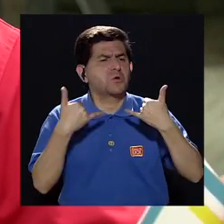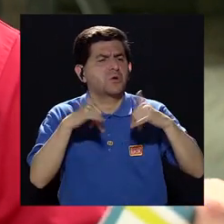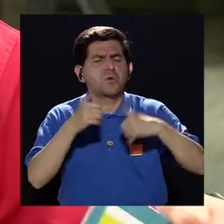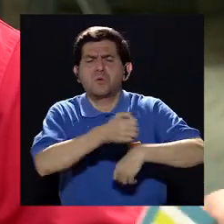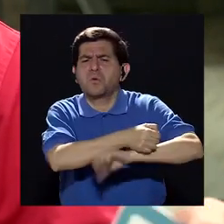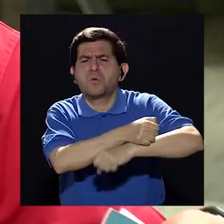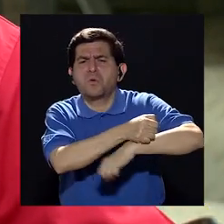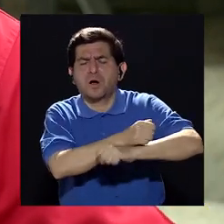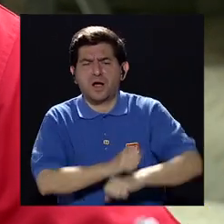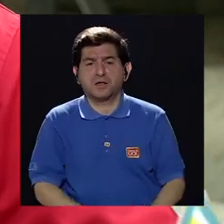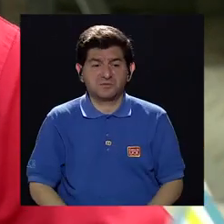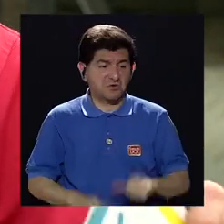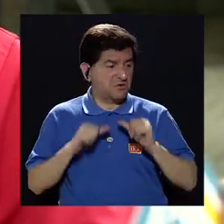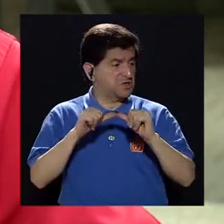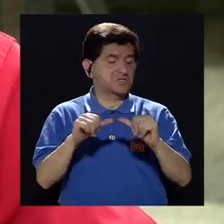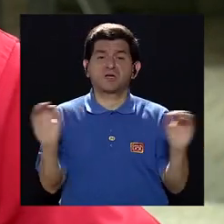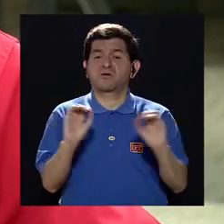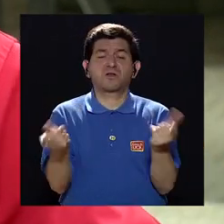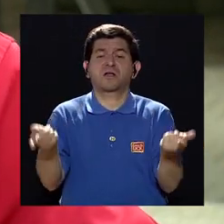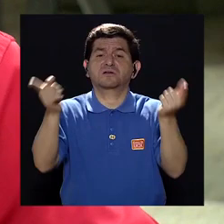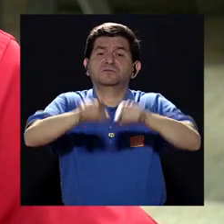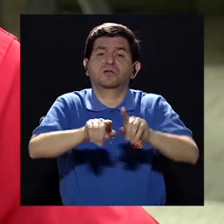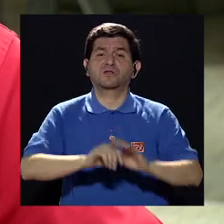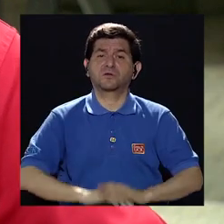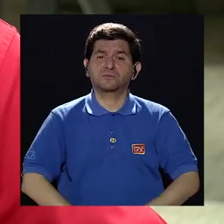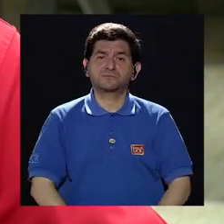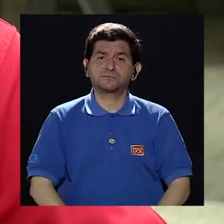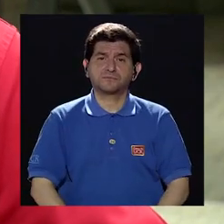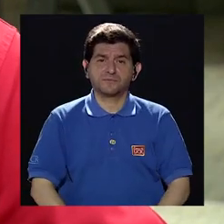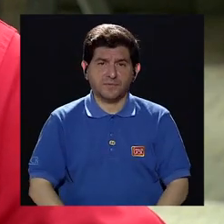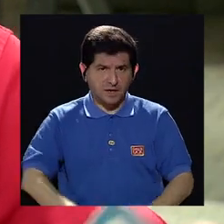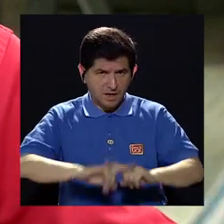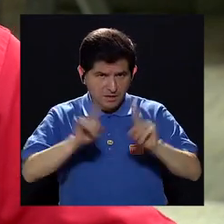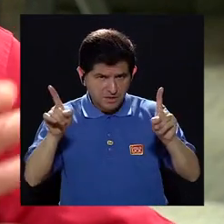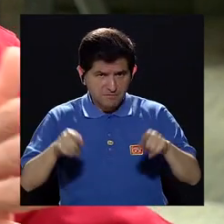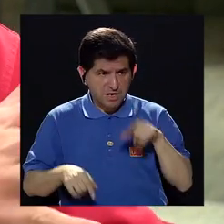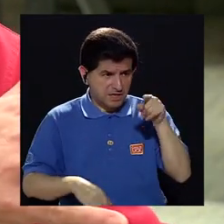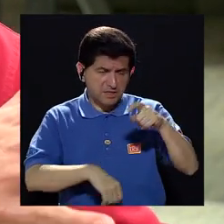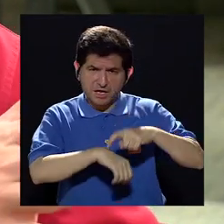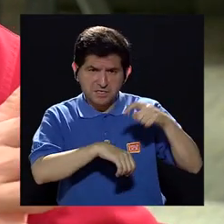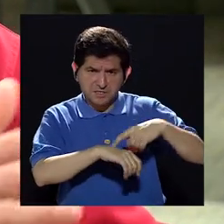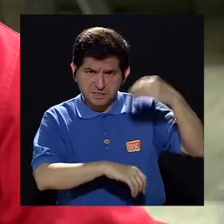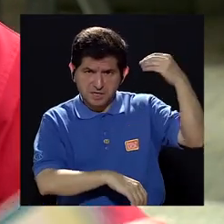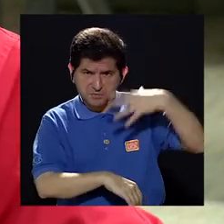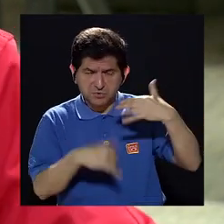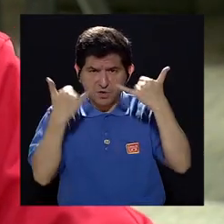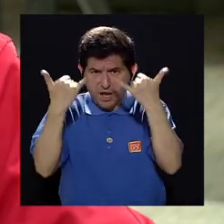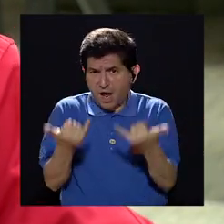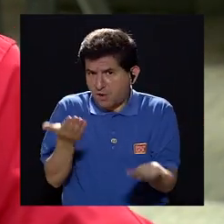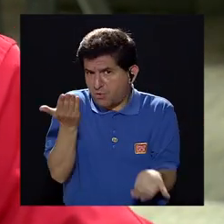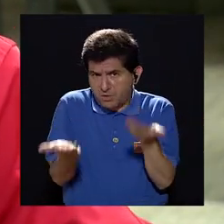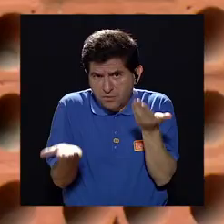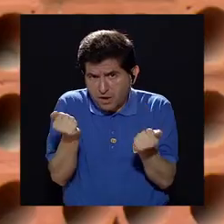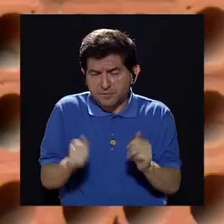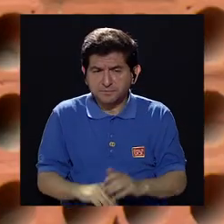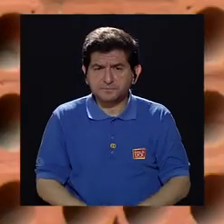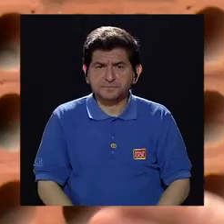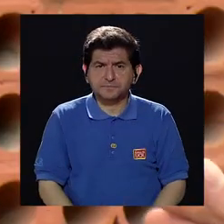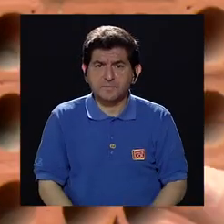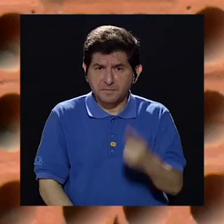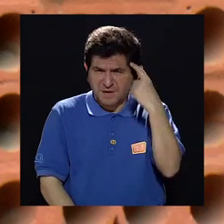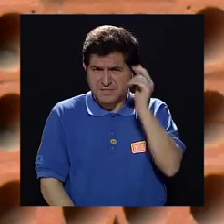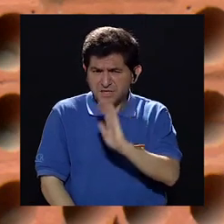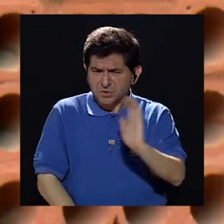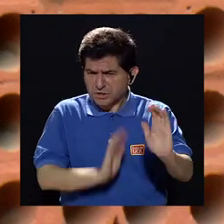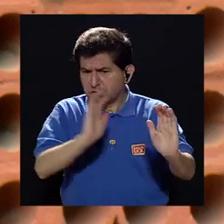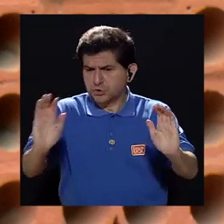andaba jugando bola y todo, y aquí estoy y nunca me pasó nada. ¿Era diferente el sol de ese tiempo al sol de ahora? Para